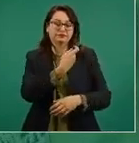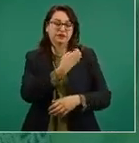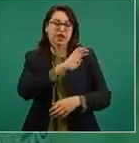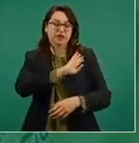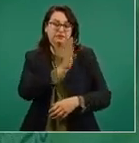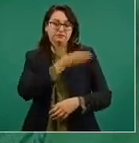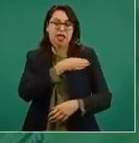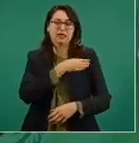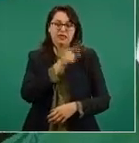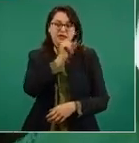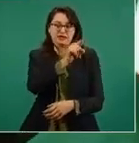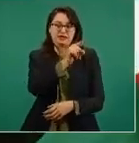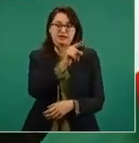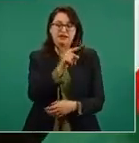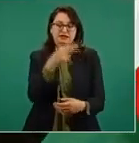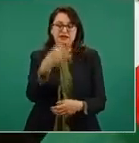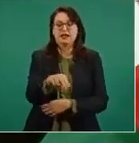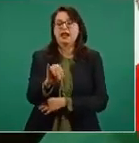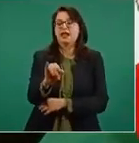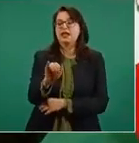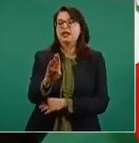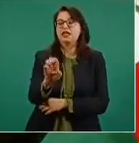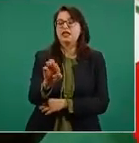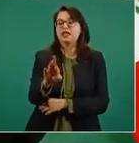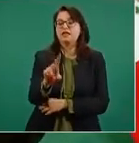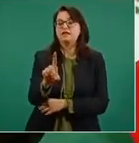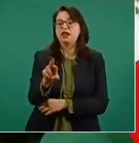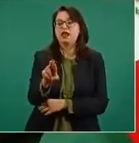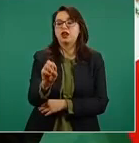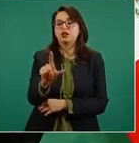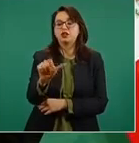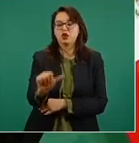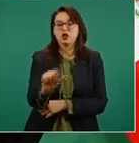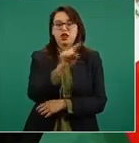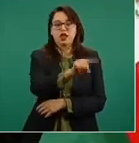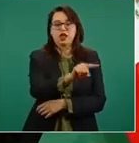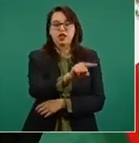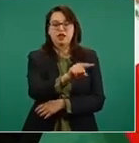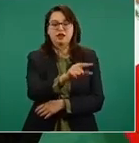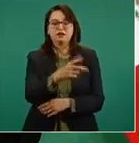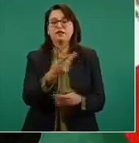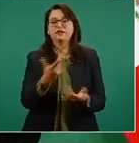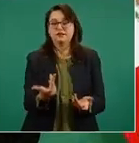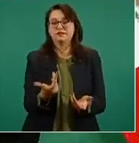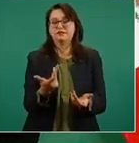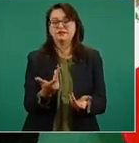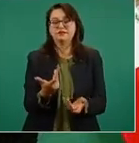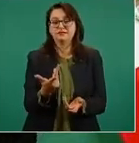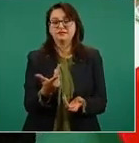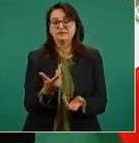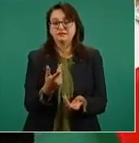contrató a una secretaria de